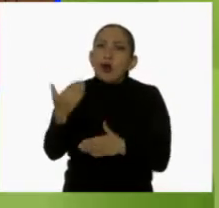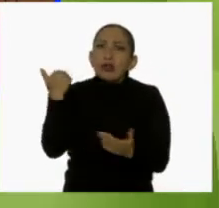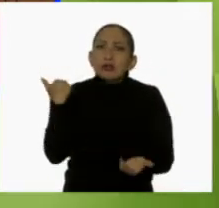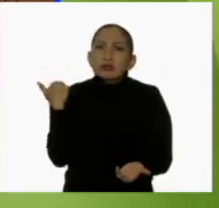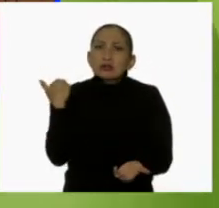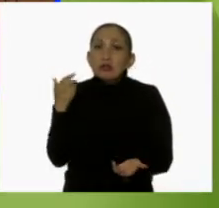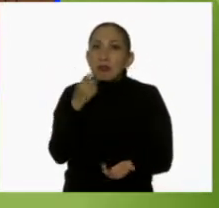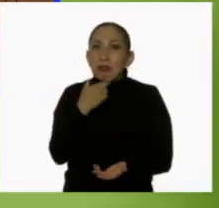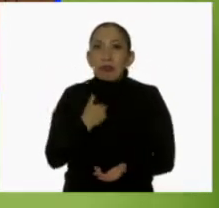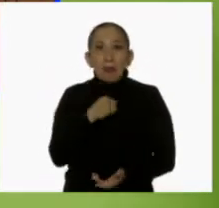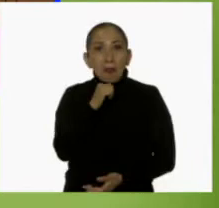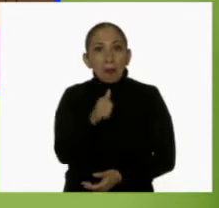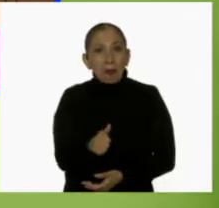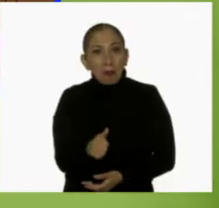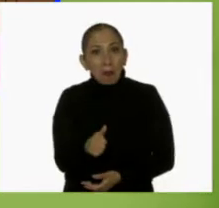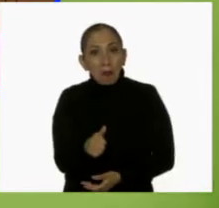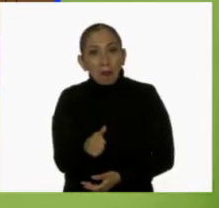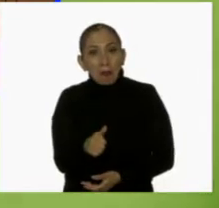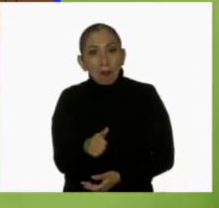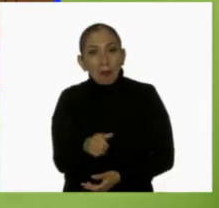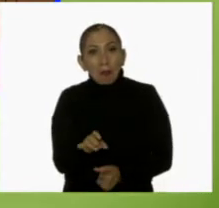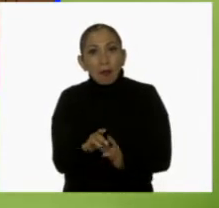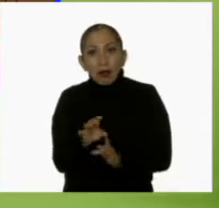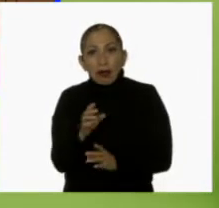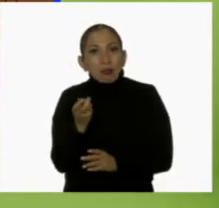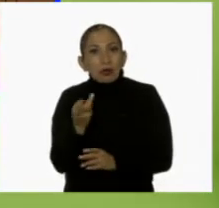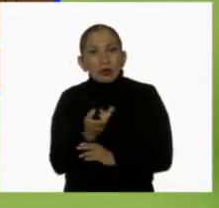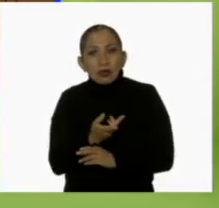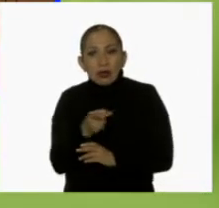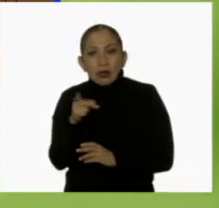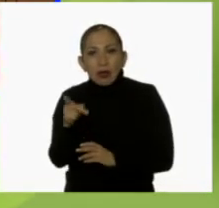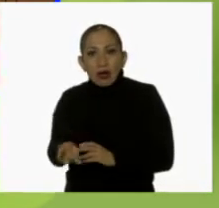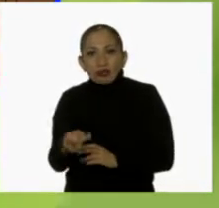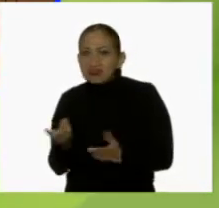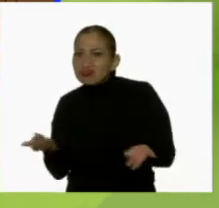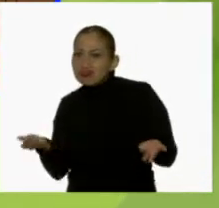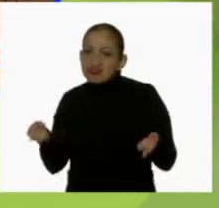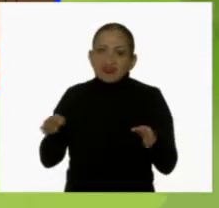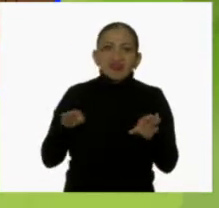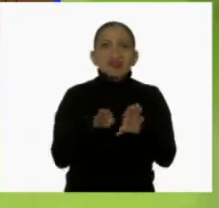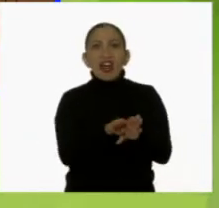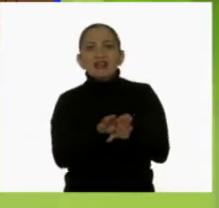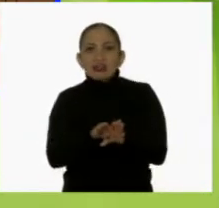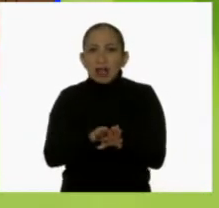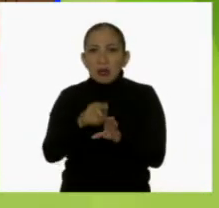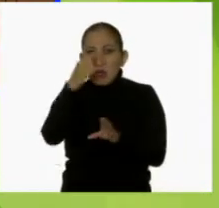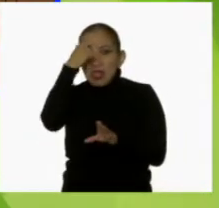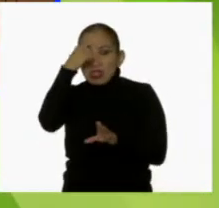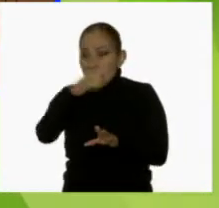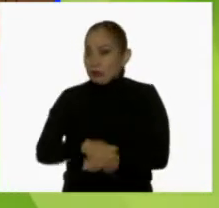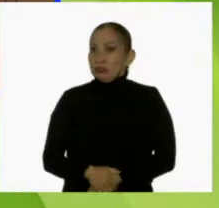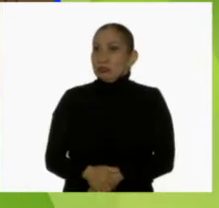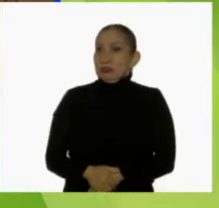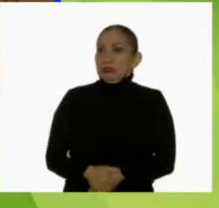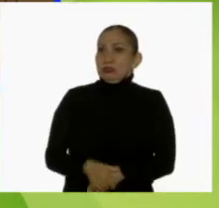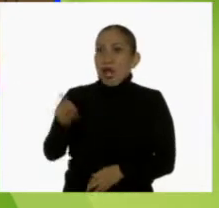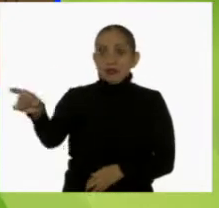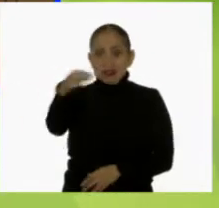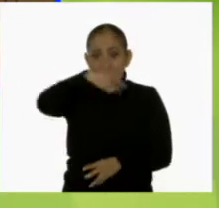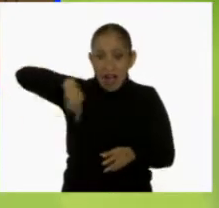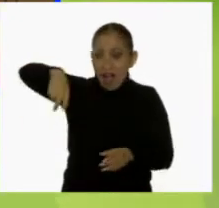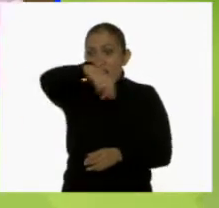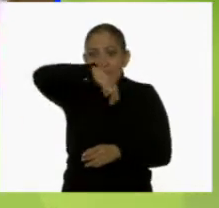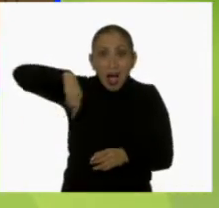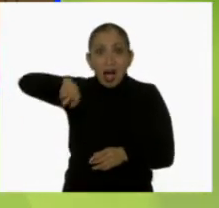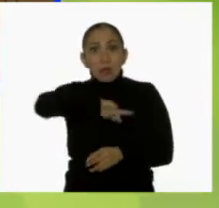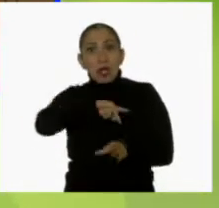Pero no me respondió. En lugar de eso, cerró la puerta con la mente. Y empezó a corretear